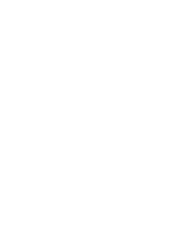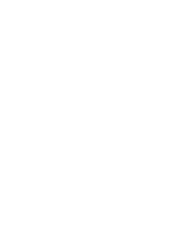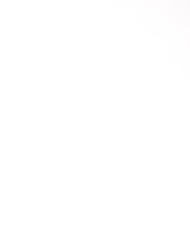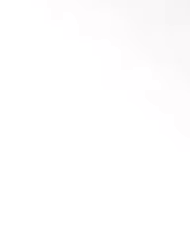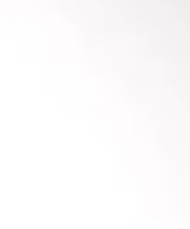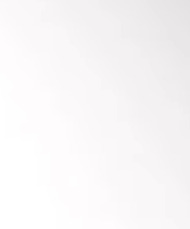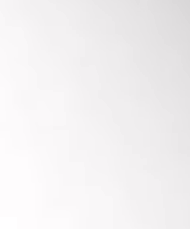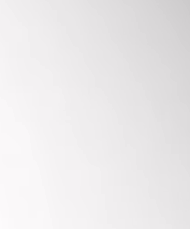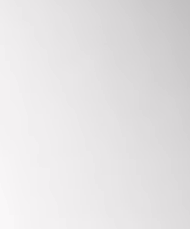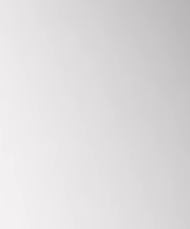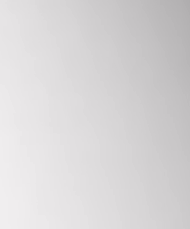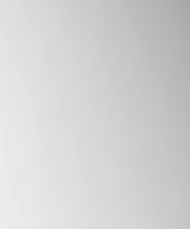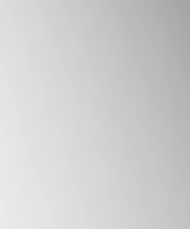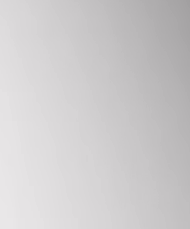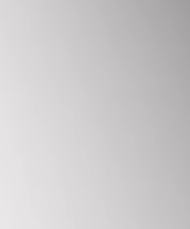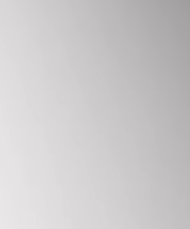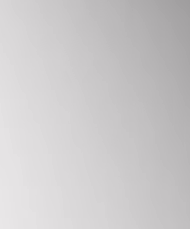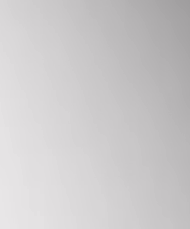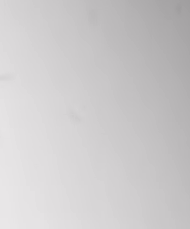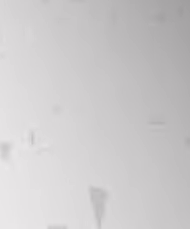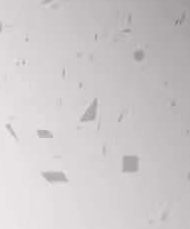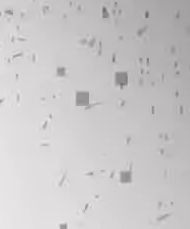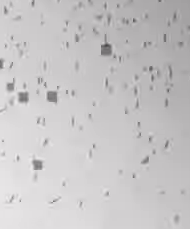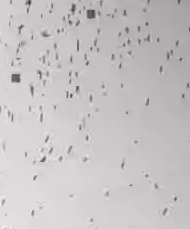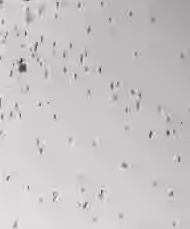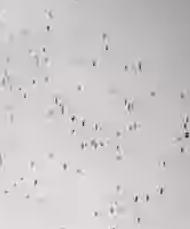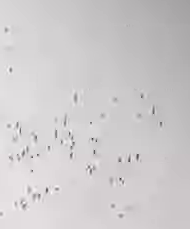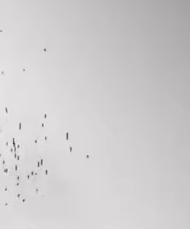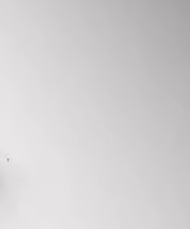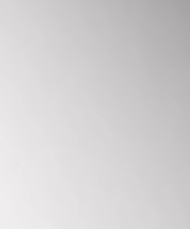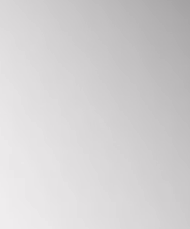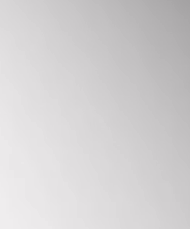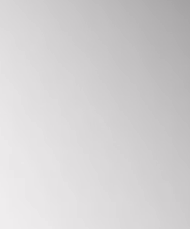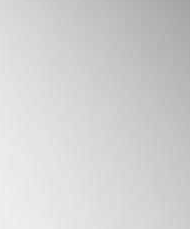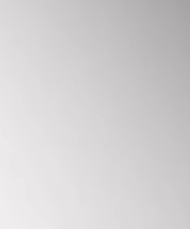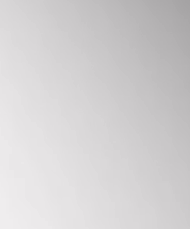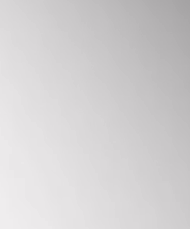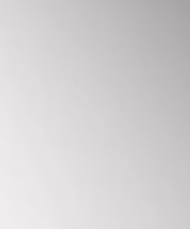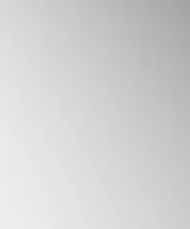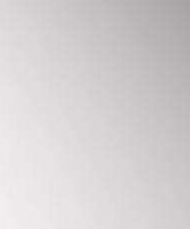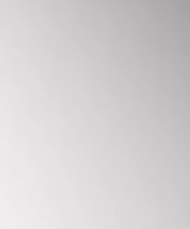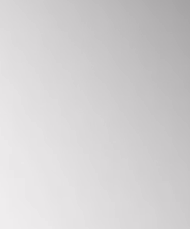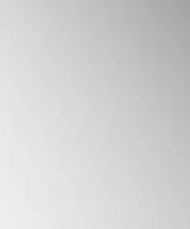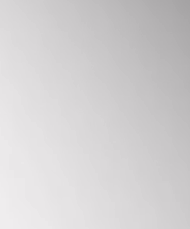que me convertido en León la Junta